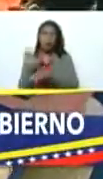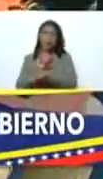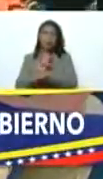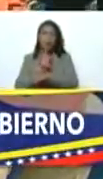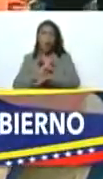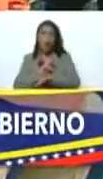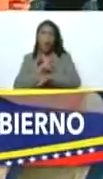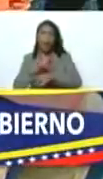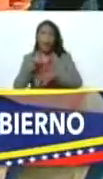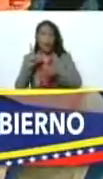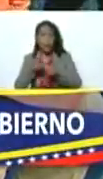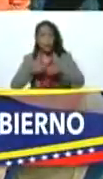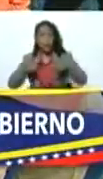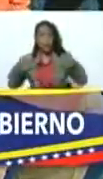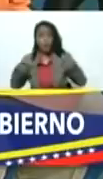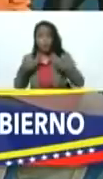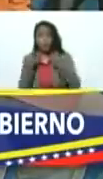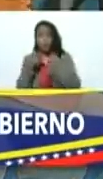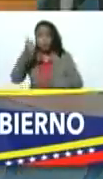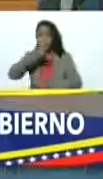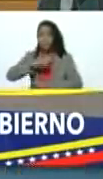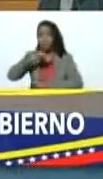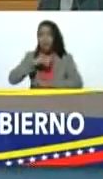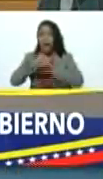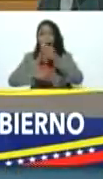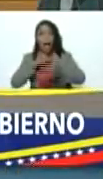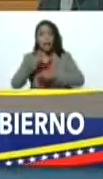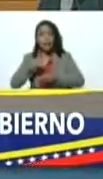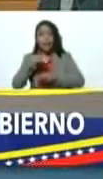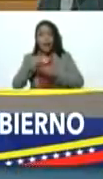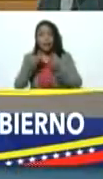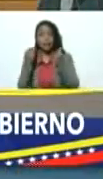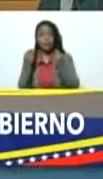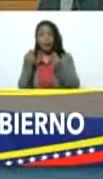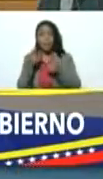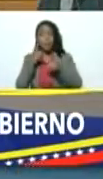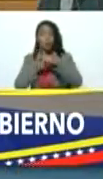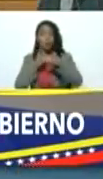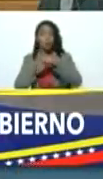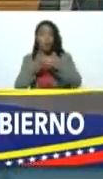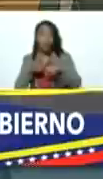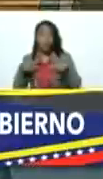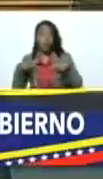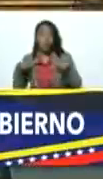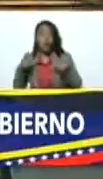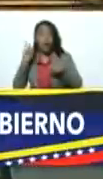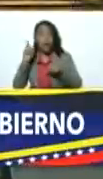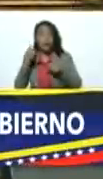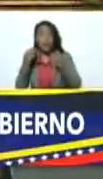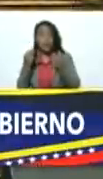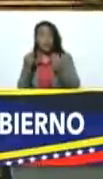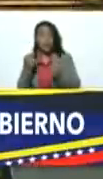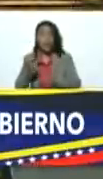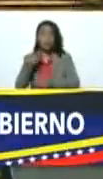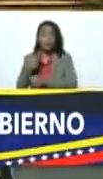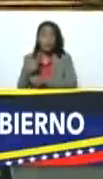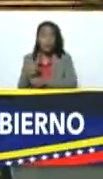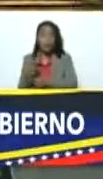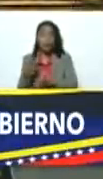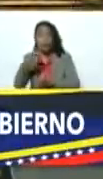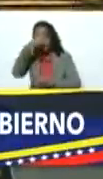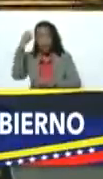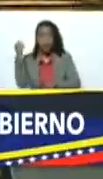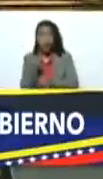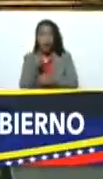crecimiento económico y sostenerlo para crear fortuna y riqueza para invertir esa riqueza en salario en obra